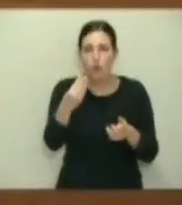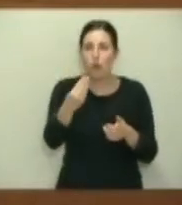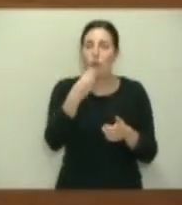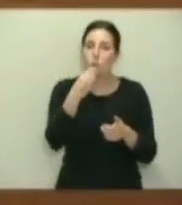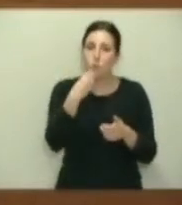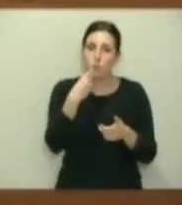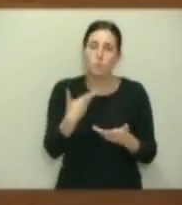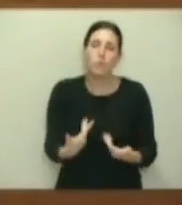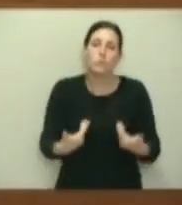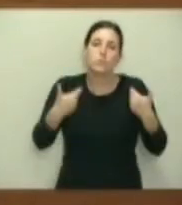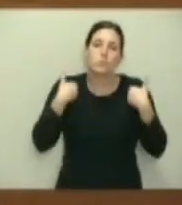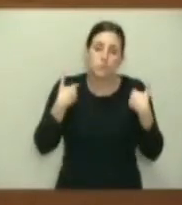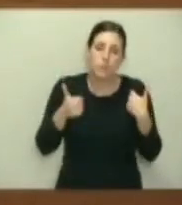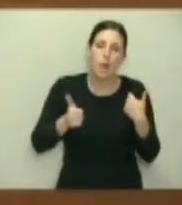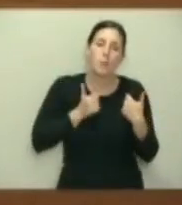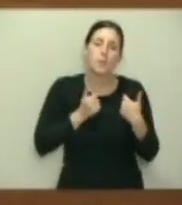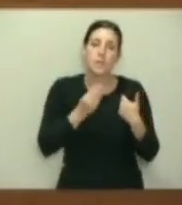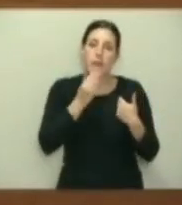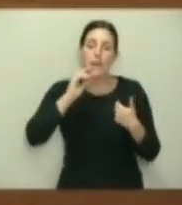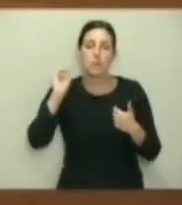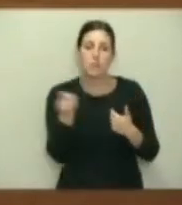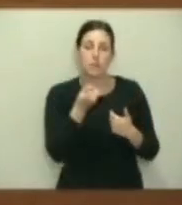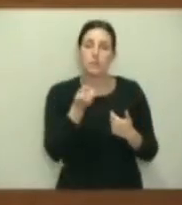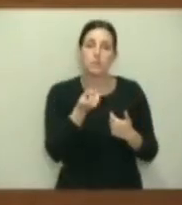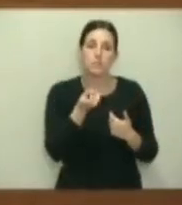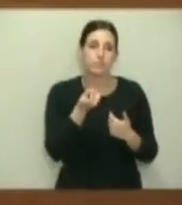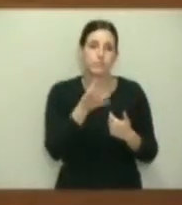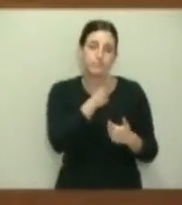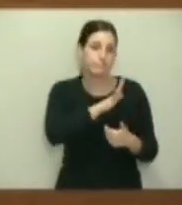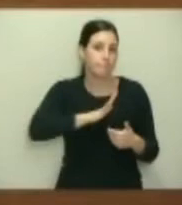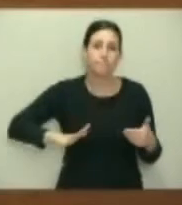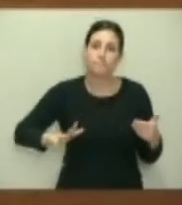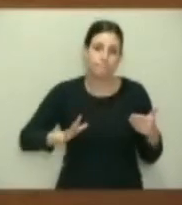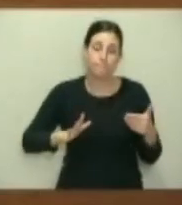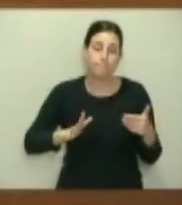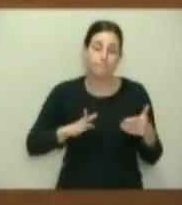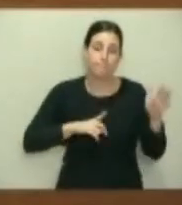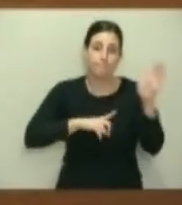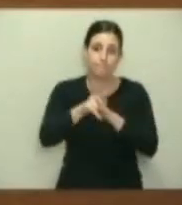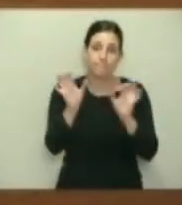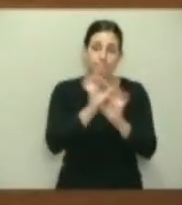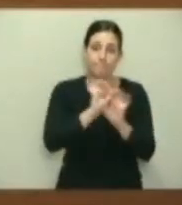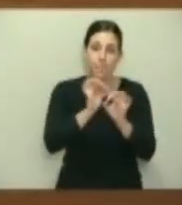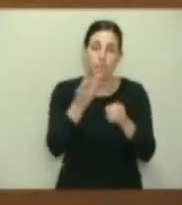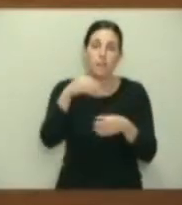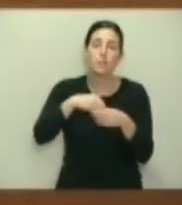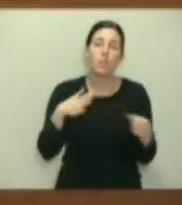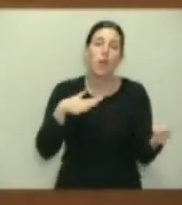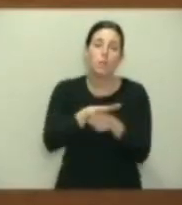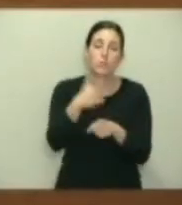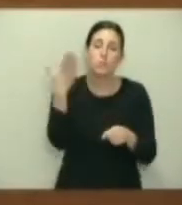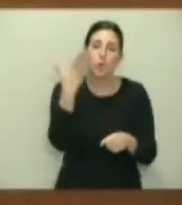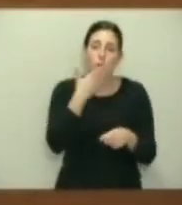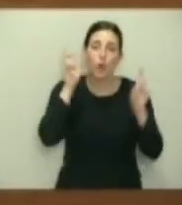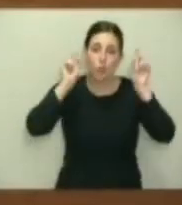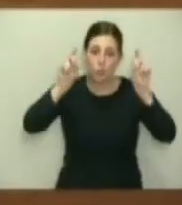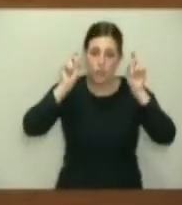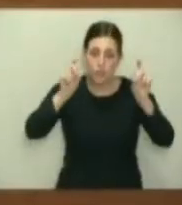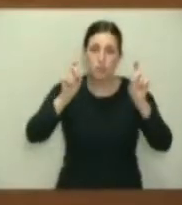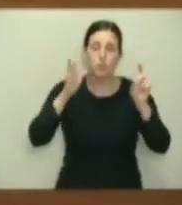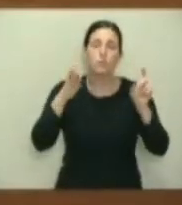responsable y del aprovechamiento de alimentos que no se está desarrollando en absoluto. No sé si se están desarrollando en el ámbito educativo, campaña